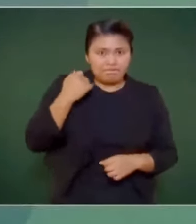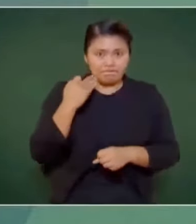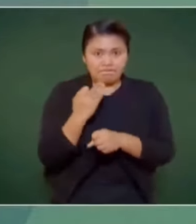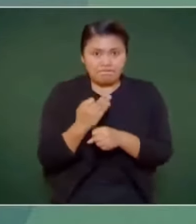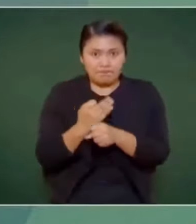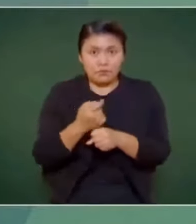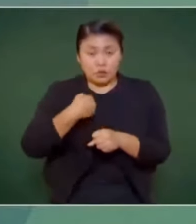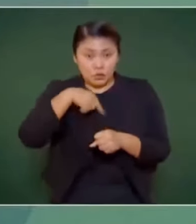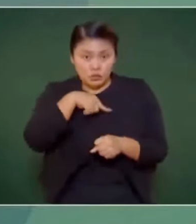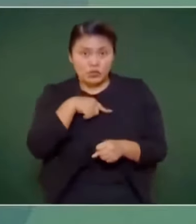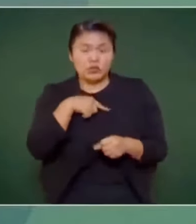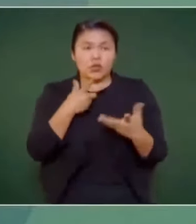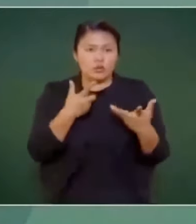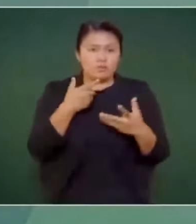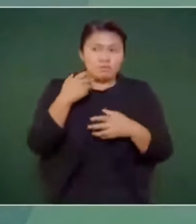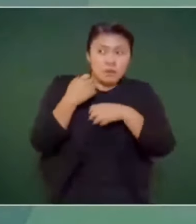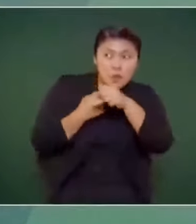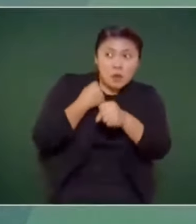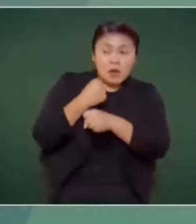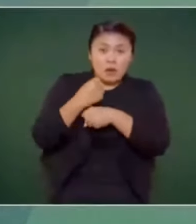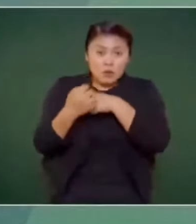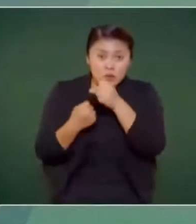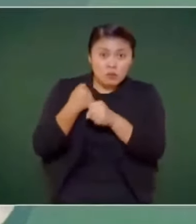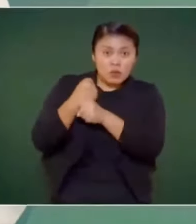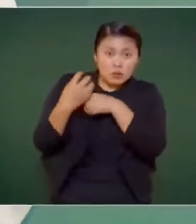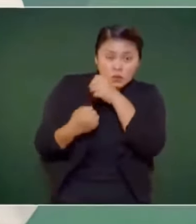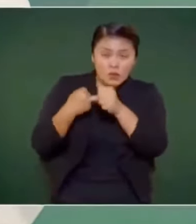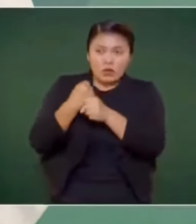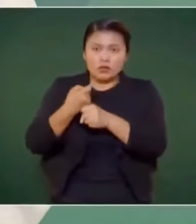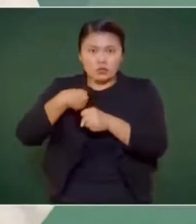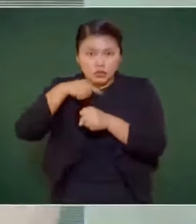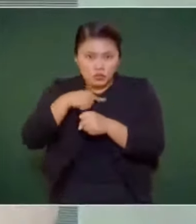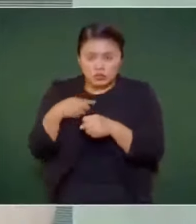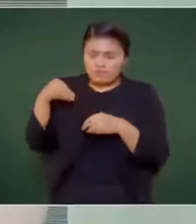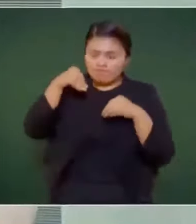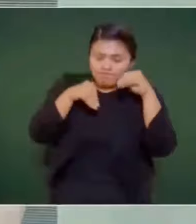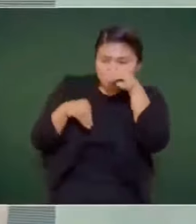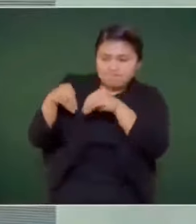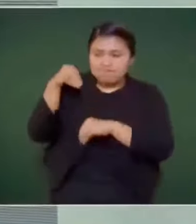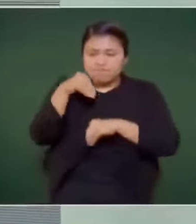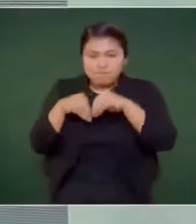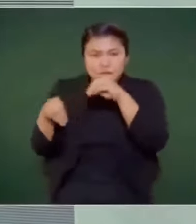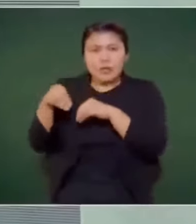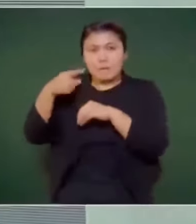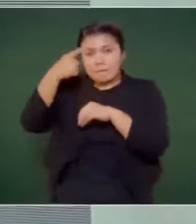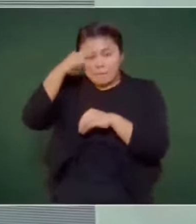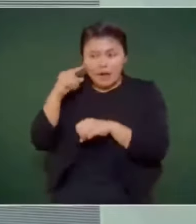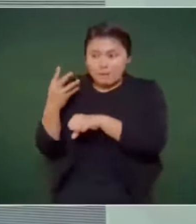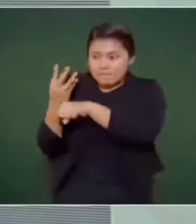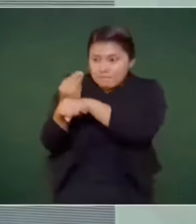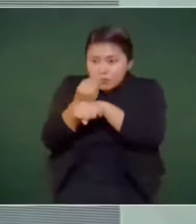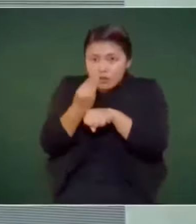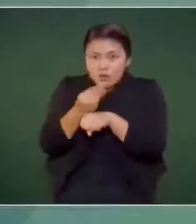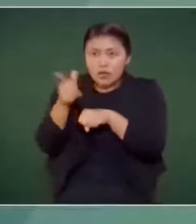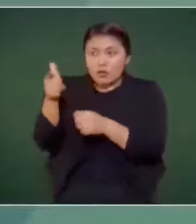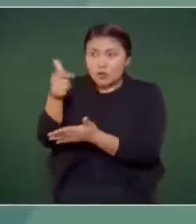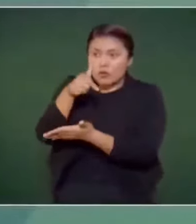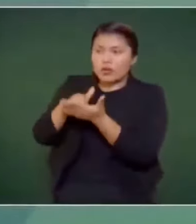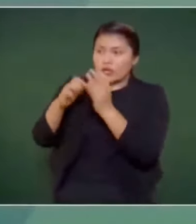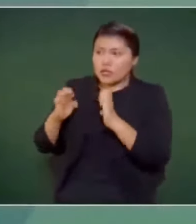estado invirtiendo año con año en mantenimiento de instalaciones petroleras